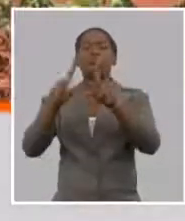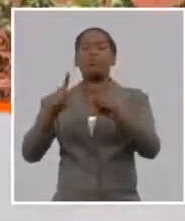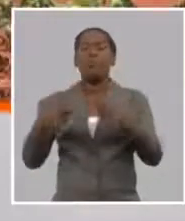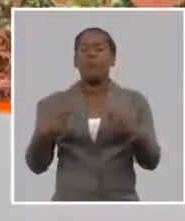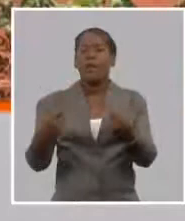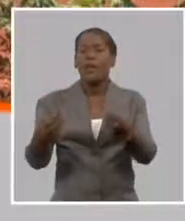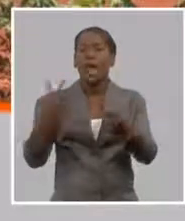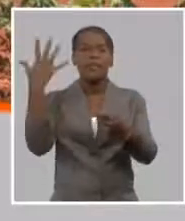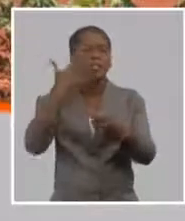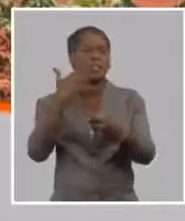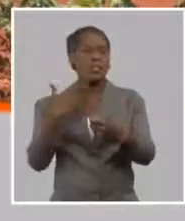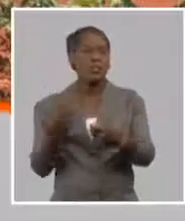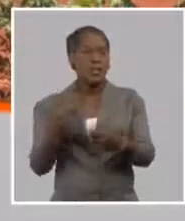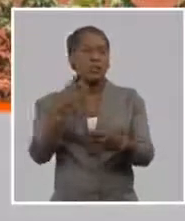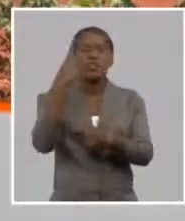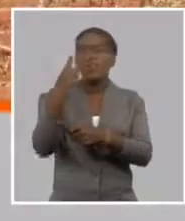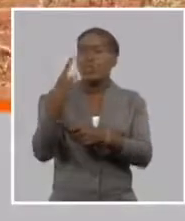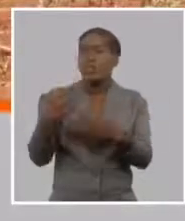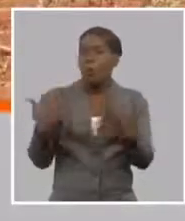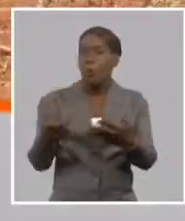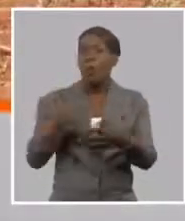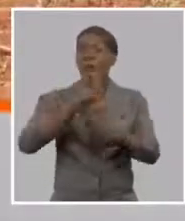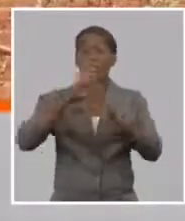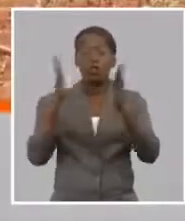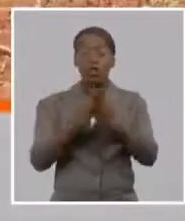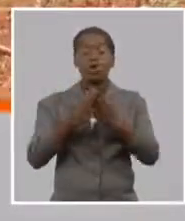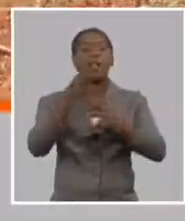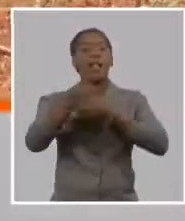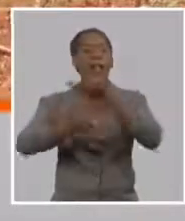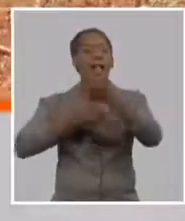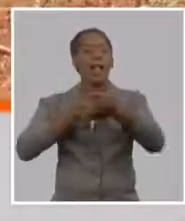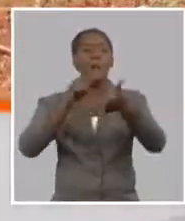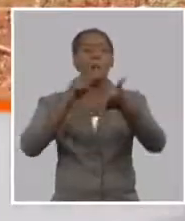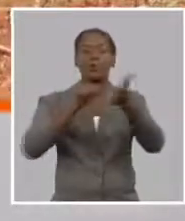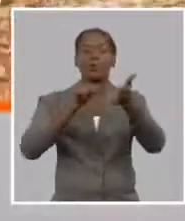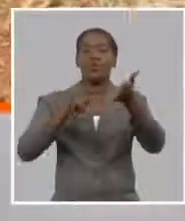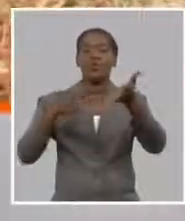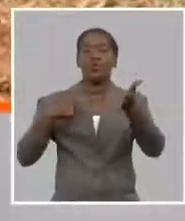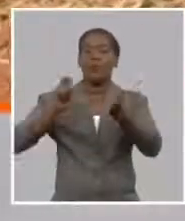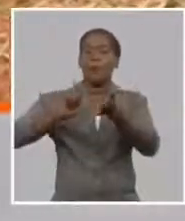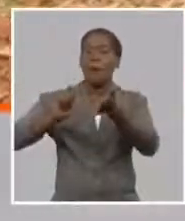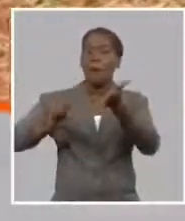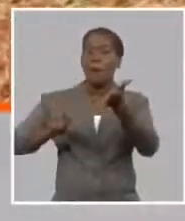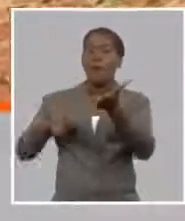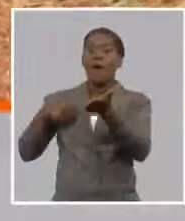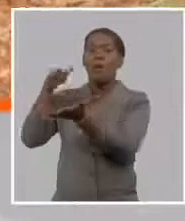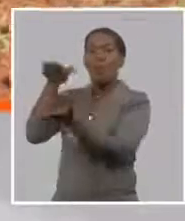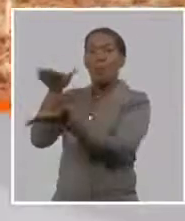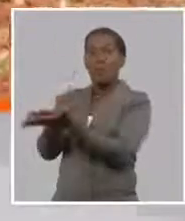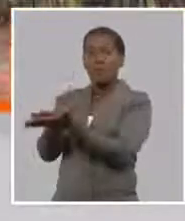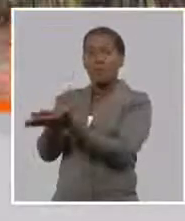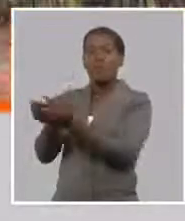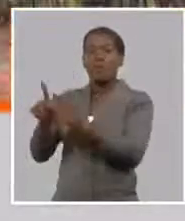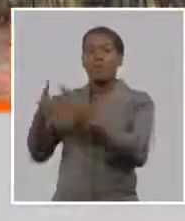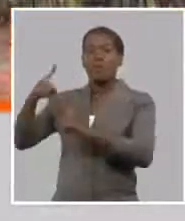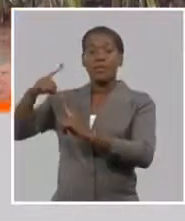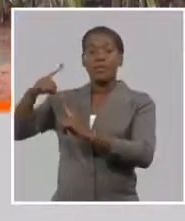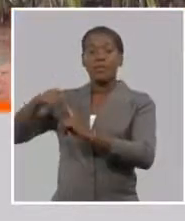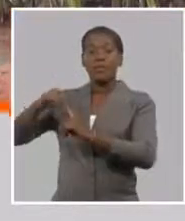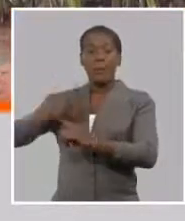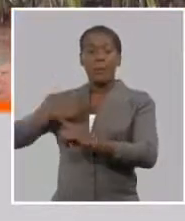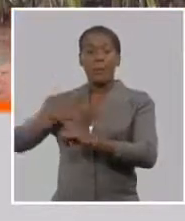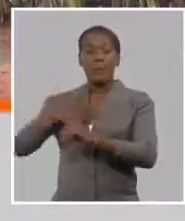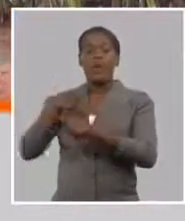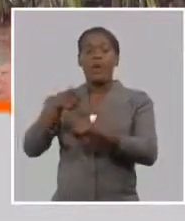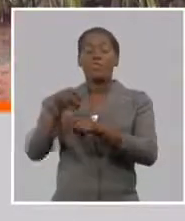productores requieren para fomentar sus áreas. Esto pudiera ser hoy un cambio porque normalmente nosotros tradicionalmente lo que tenemos establecido ficha